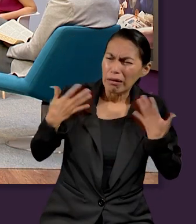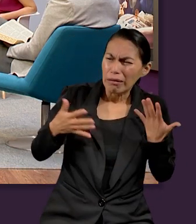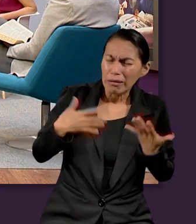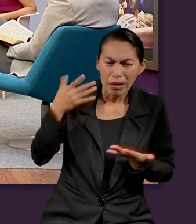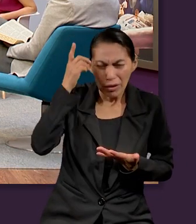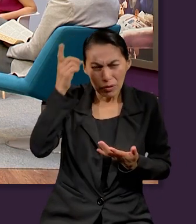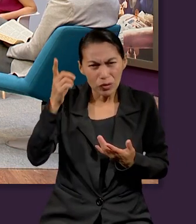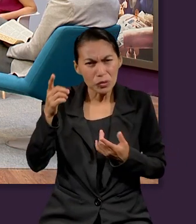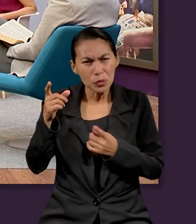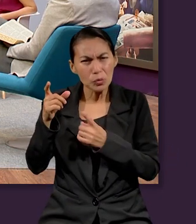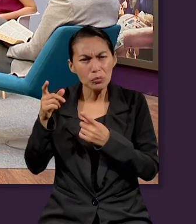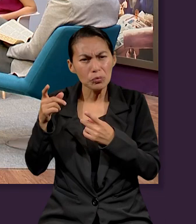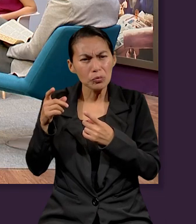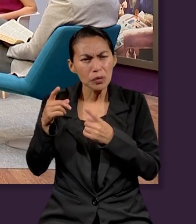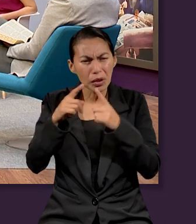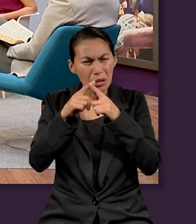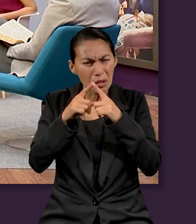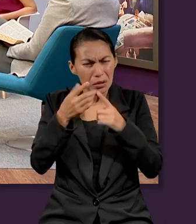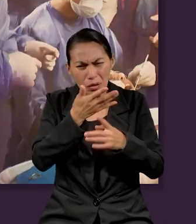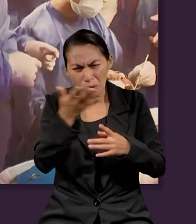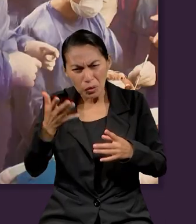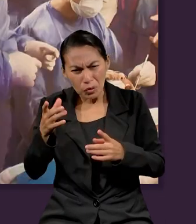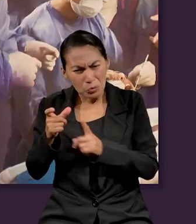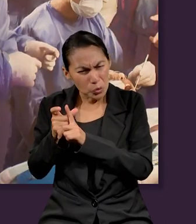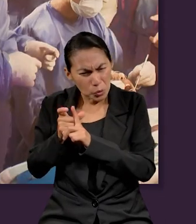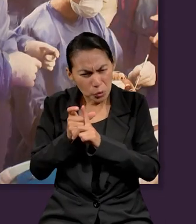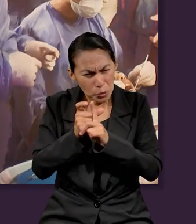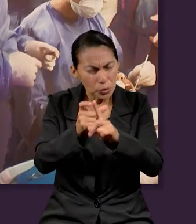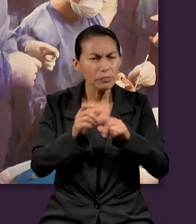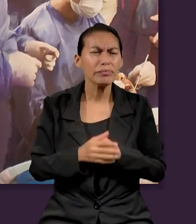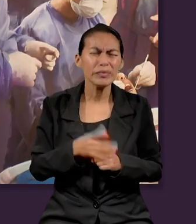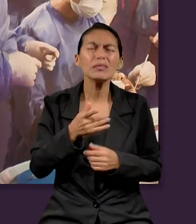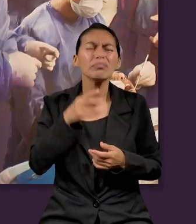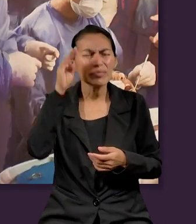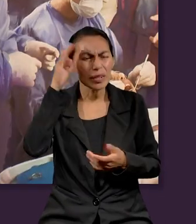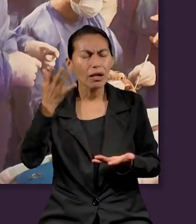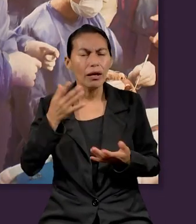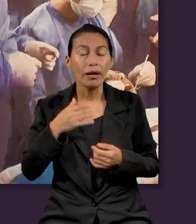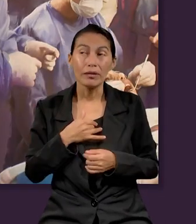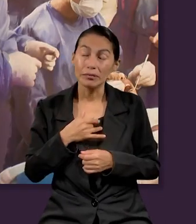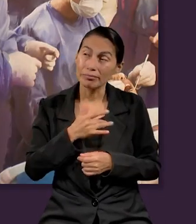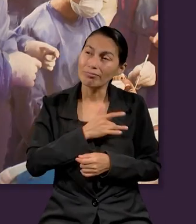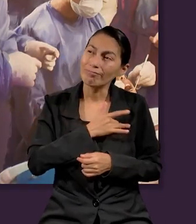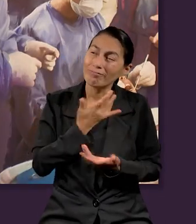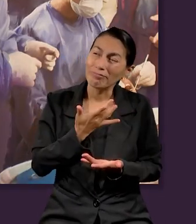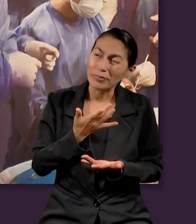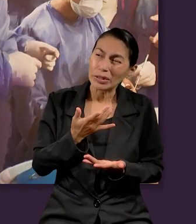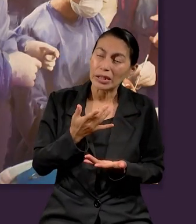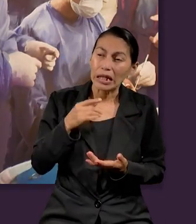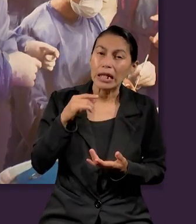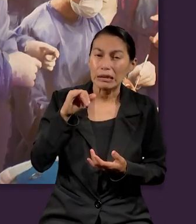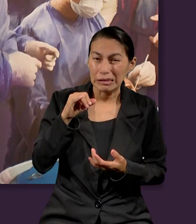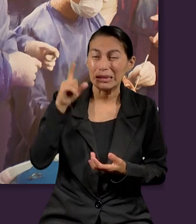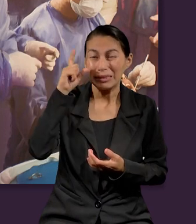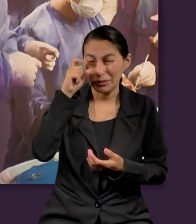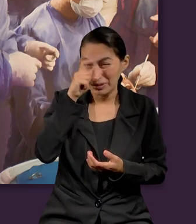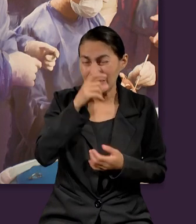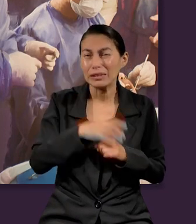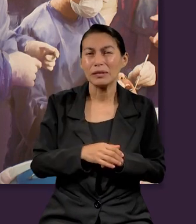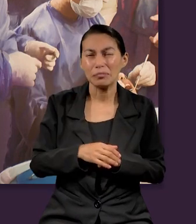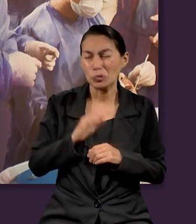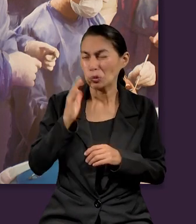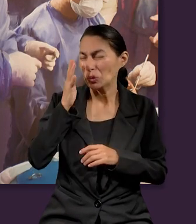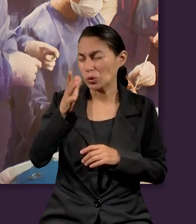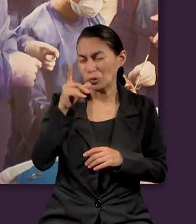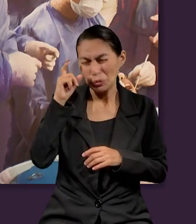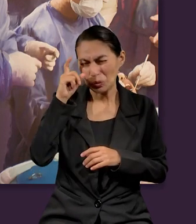encima es muy feo? Bueno, yo siento que sí, se vienen tiempos muy difíciles. Pero también hay una